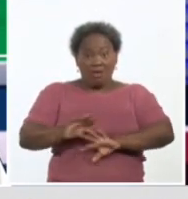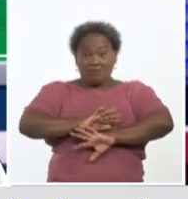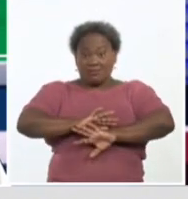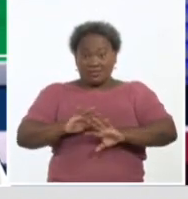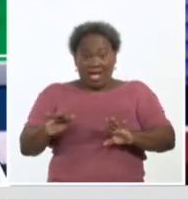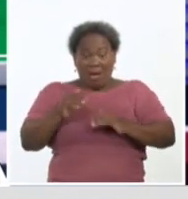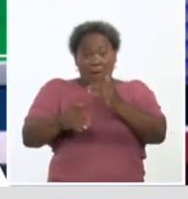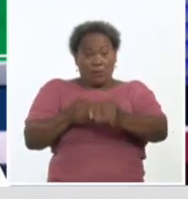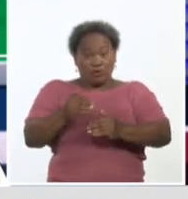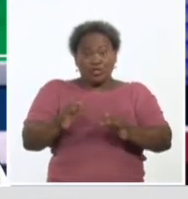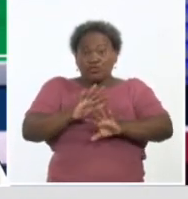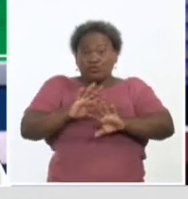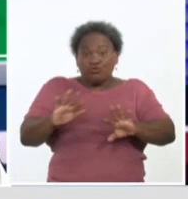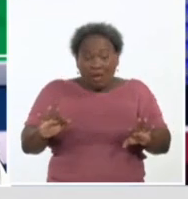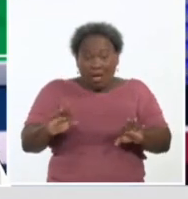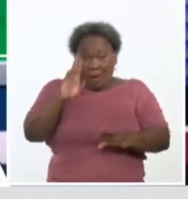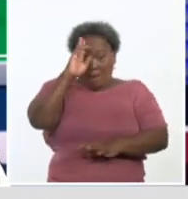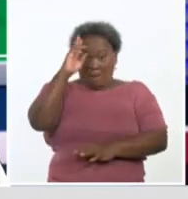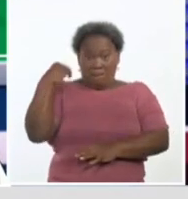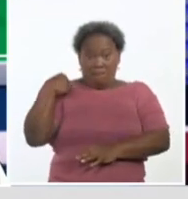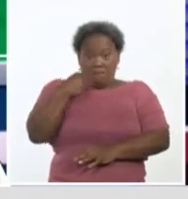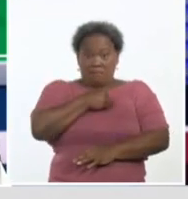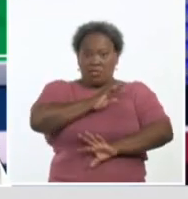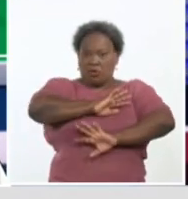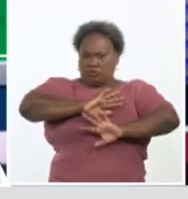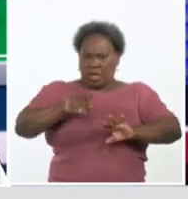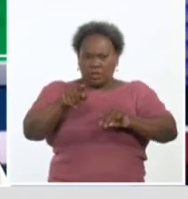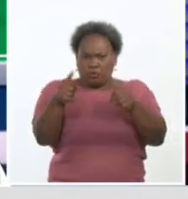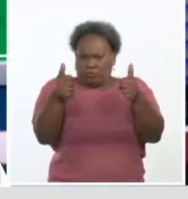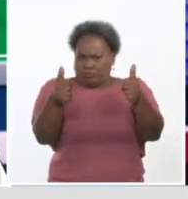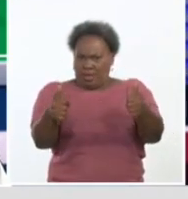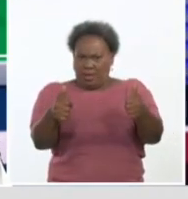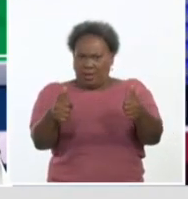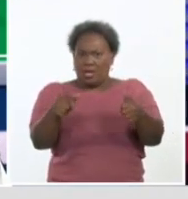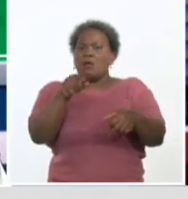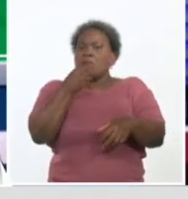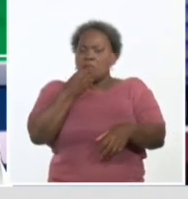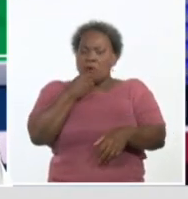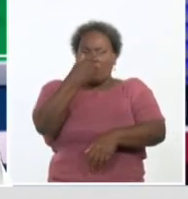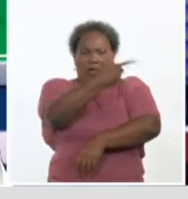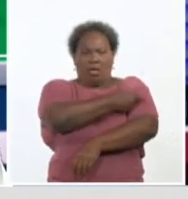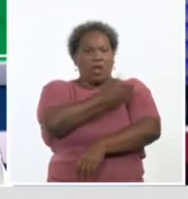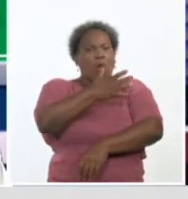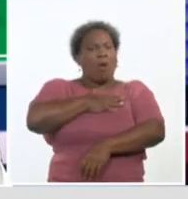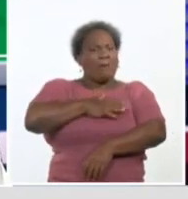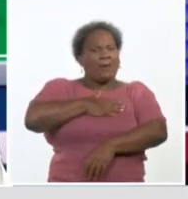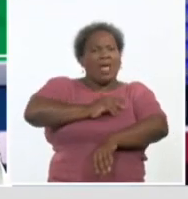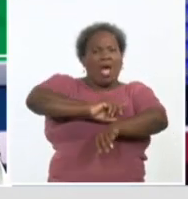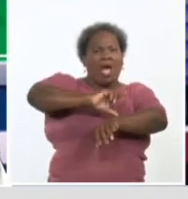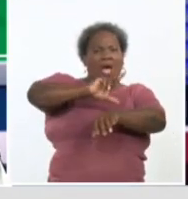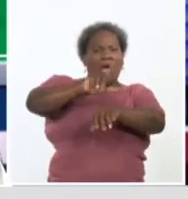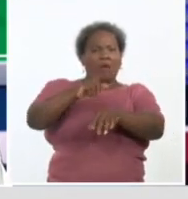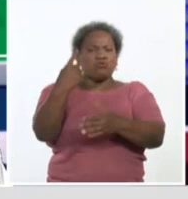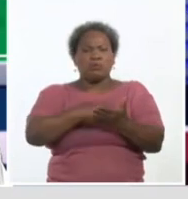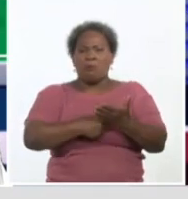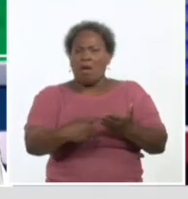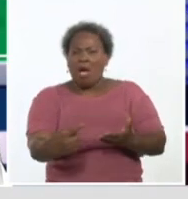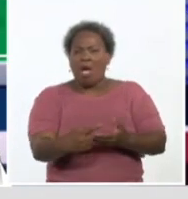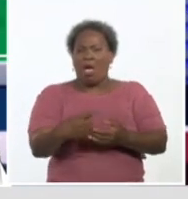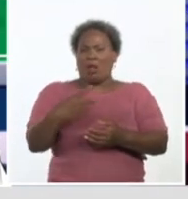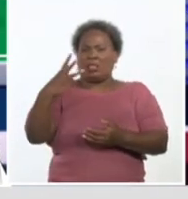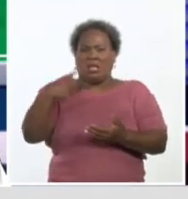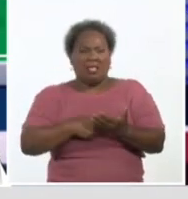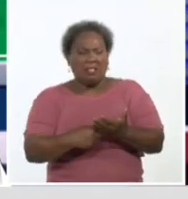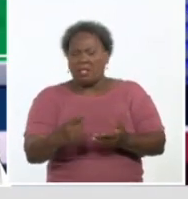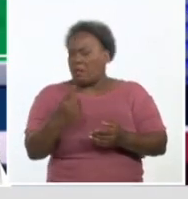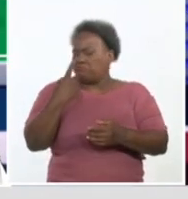resuelve y que el médico le da su alta, inmediatamente puede ser vacunado. O no tiene por qué esperar ningún término específico para poder